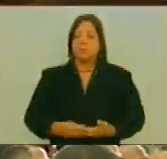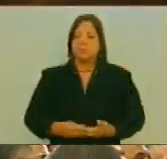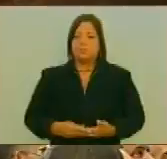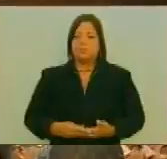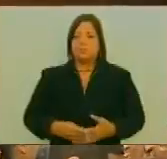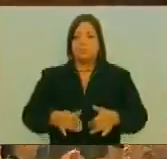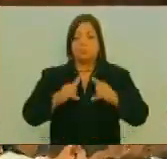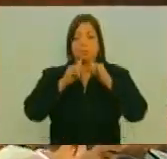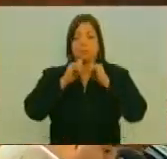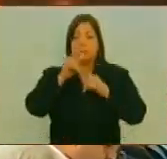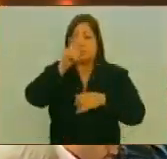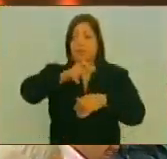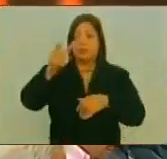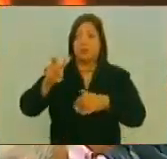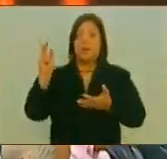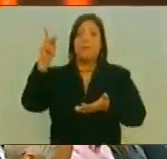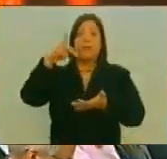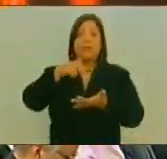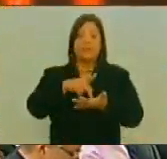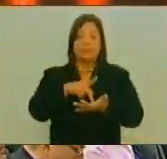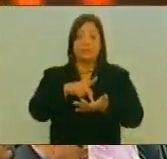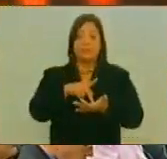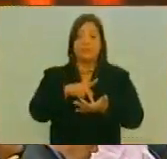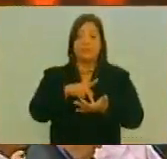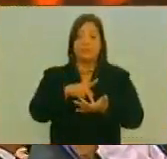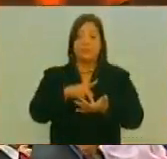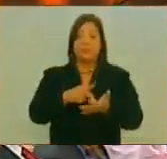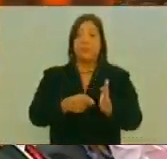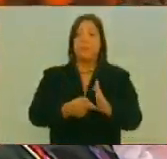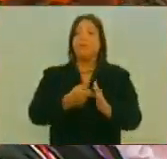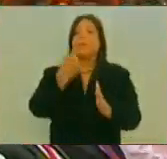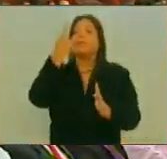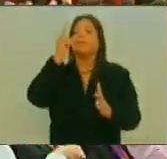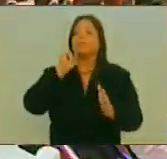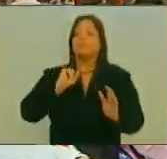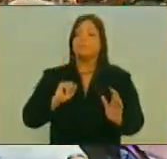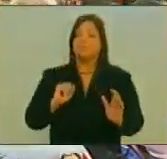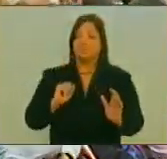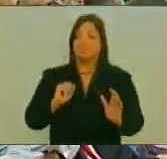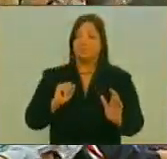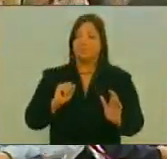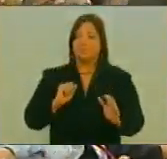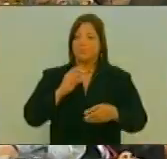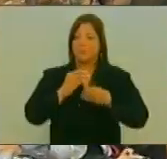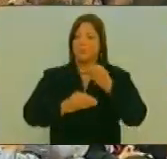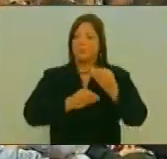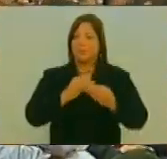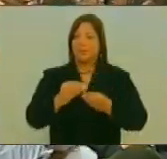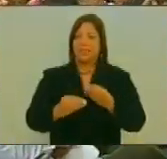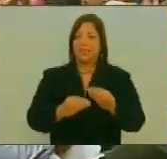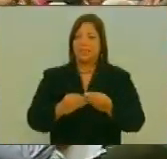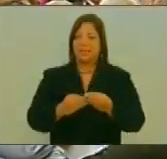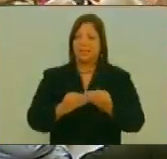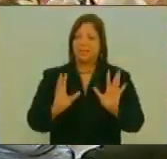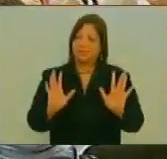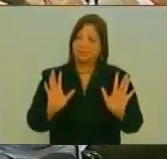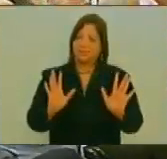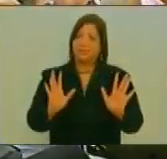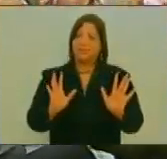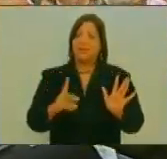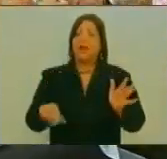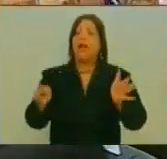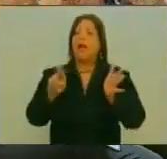Manifestado Por Los Mismos Participantes Primera Vez En Un Evento De Esta Naturaleza O Por Lo Menos